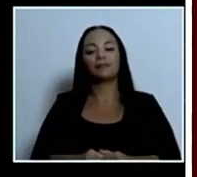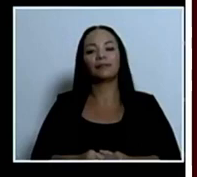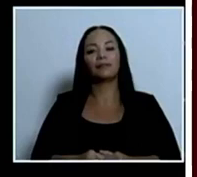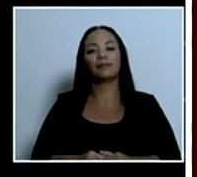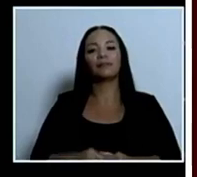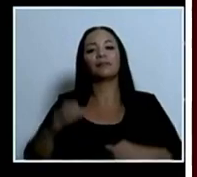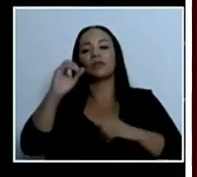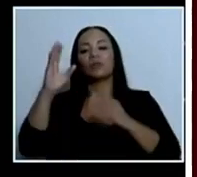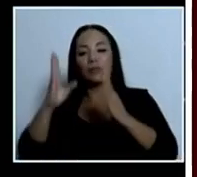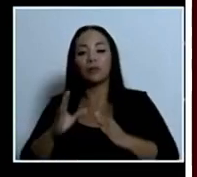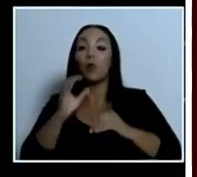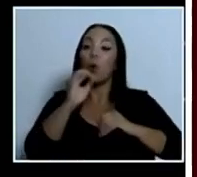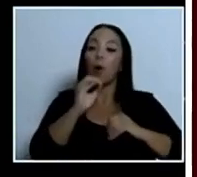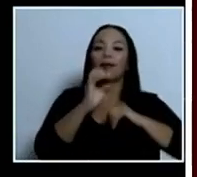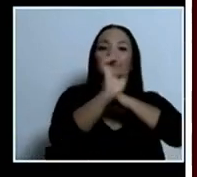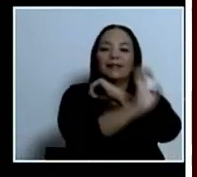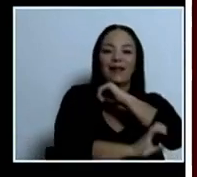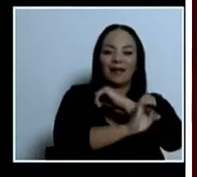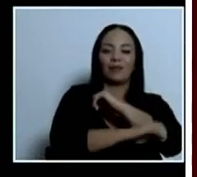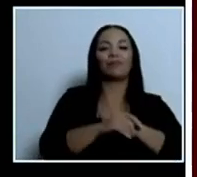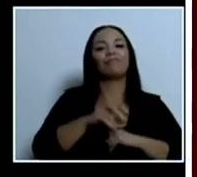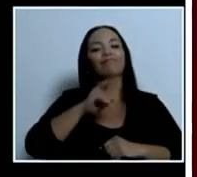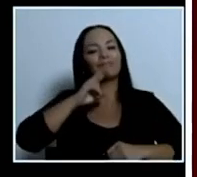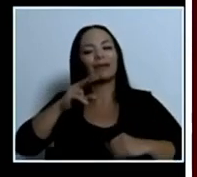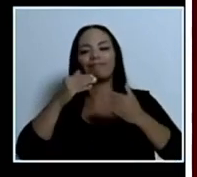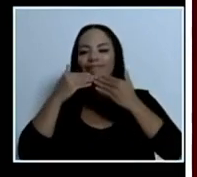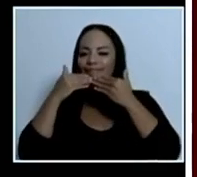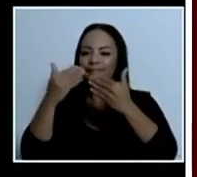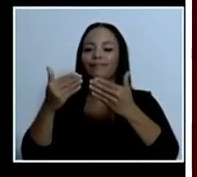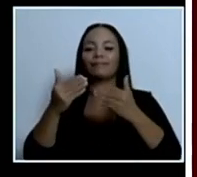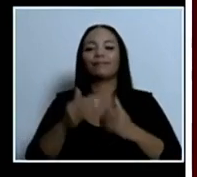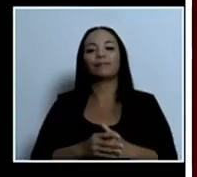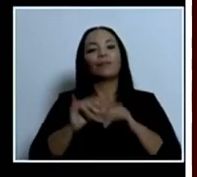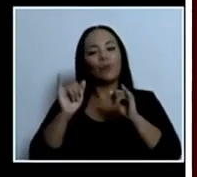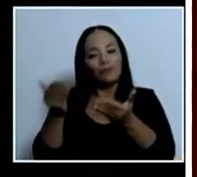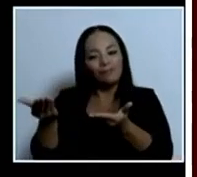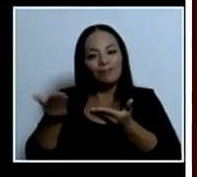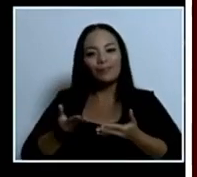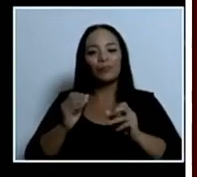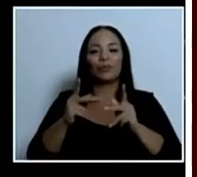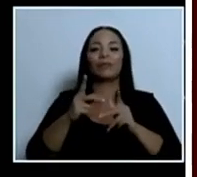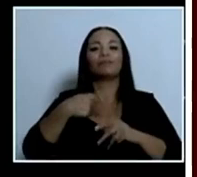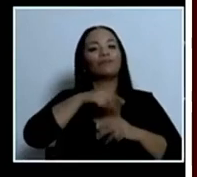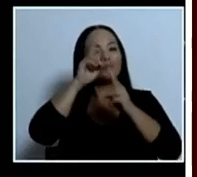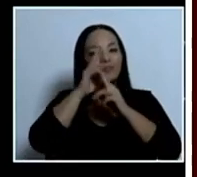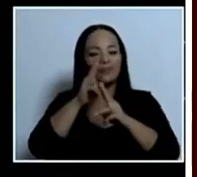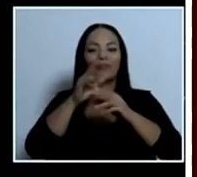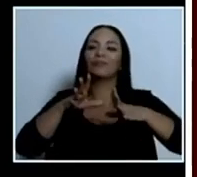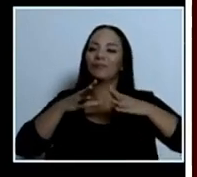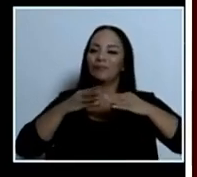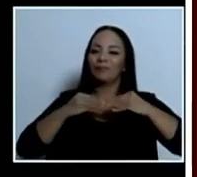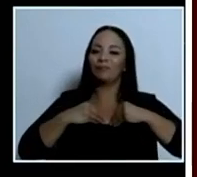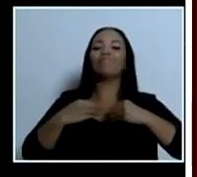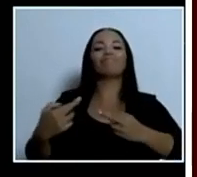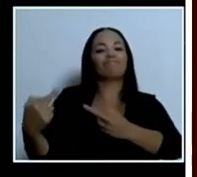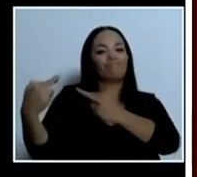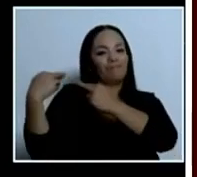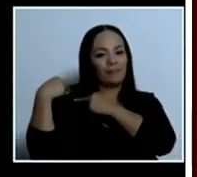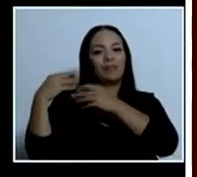costarricenses y o extranjeros. De verdad, muchísimas gracias por esto. Estamos muy honrados y lo aceptamos con gran responsabilidad,